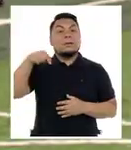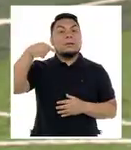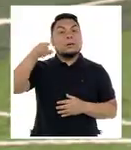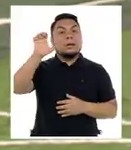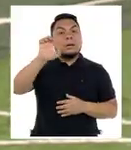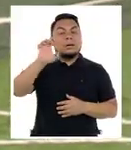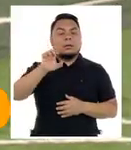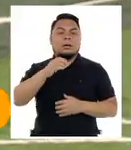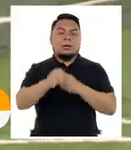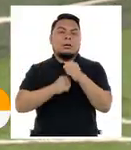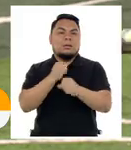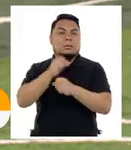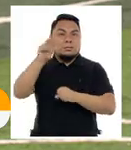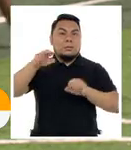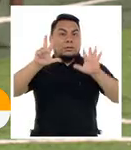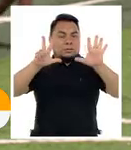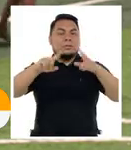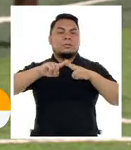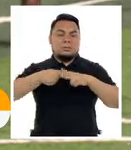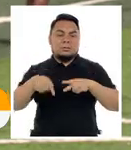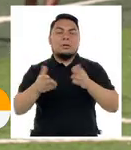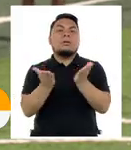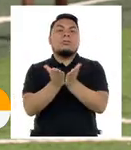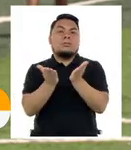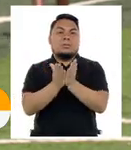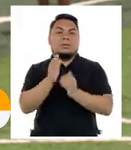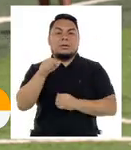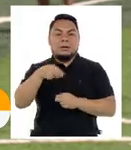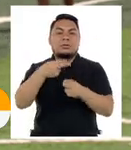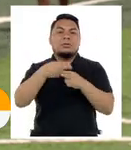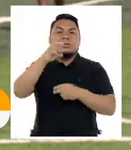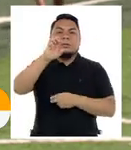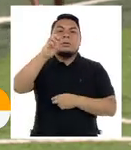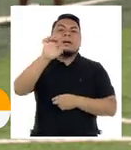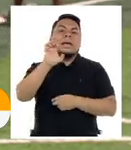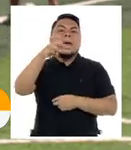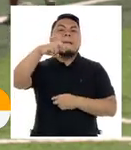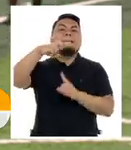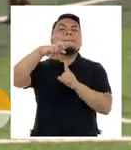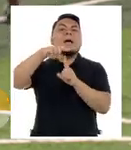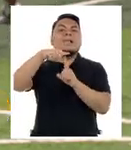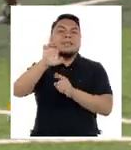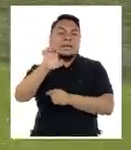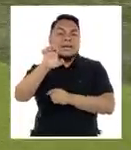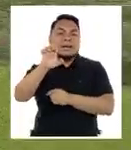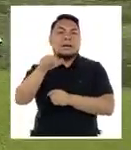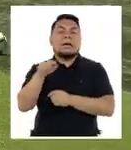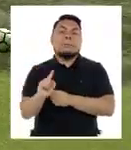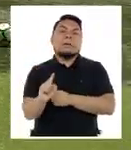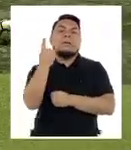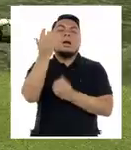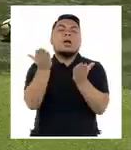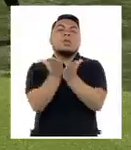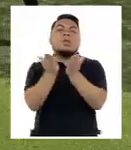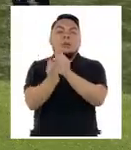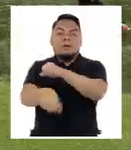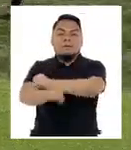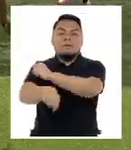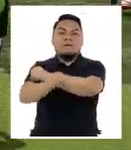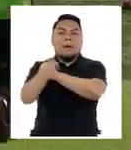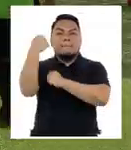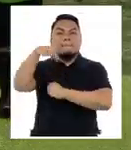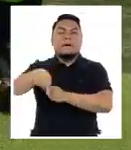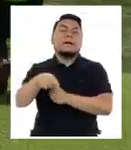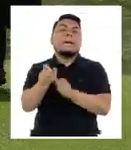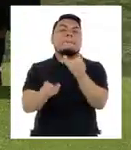En enero de 2018 iniciamos con la escuela de empate. La verdad es una réplica de la escuela, de la primera escuela de fútbol para